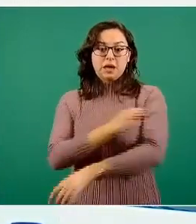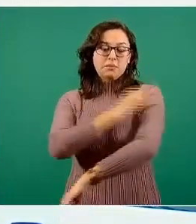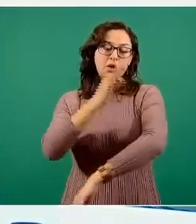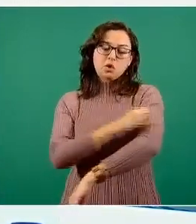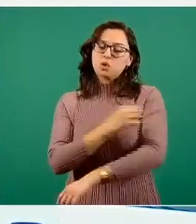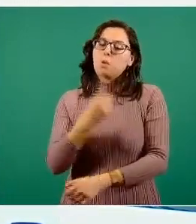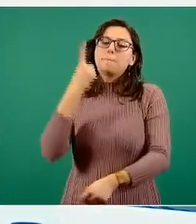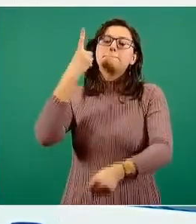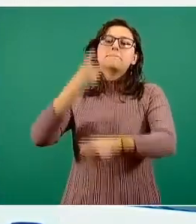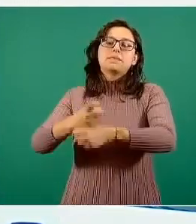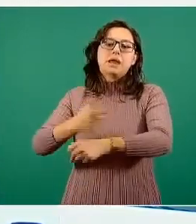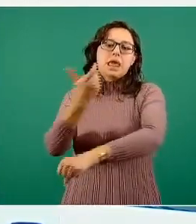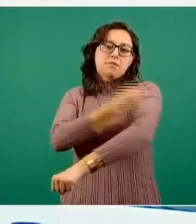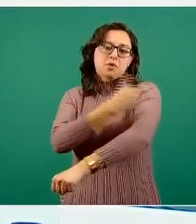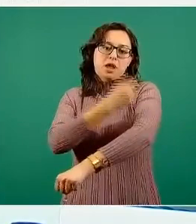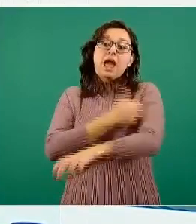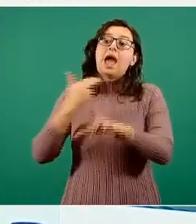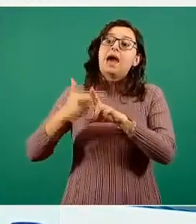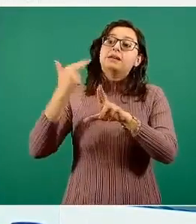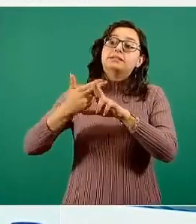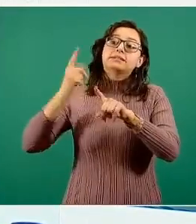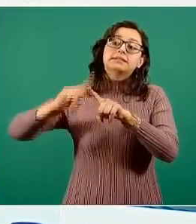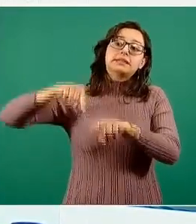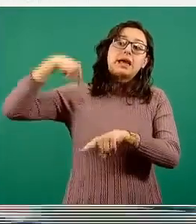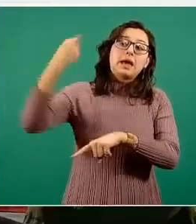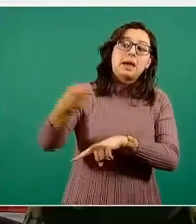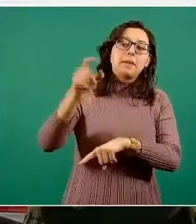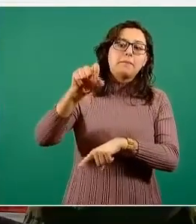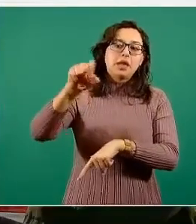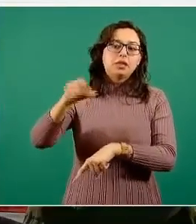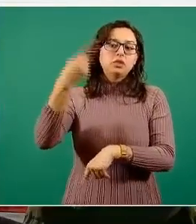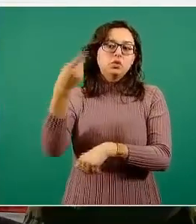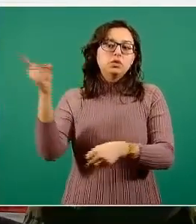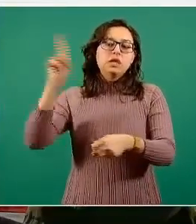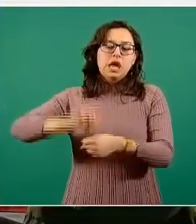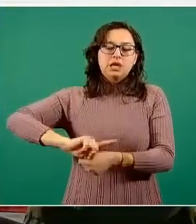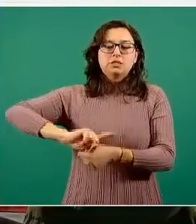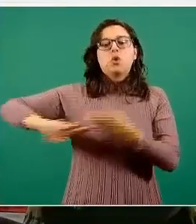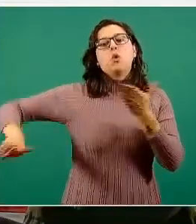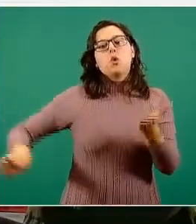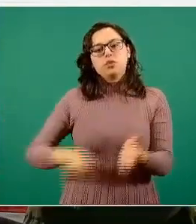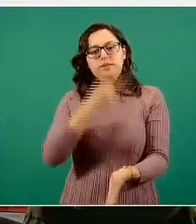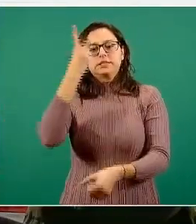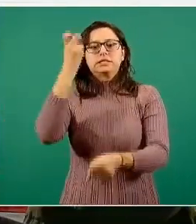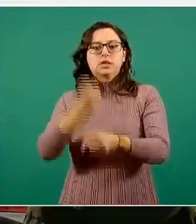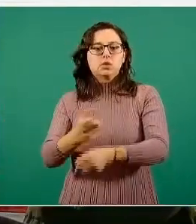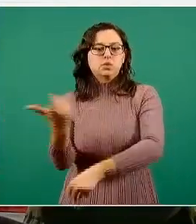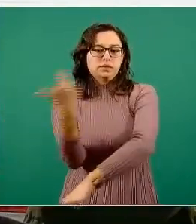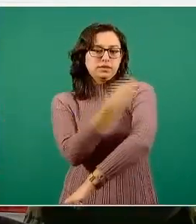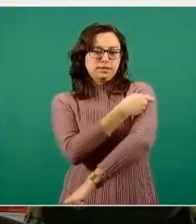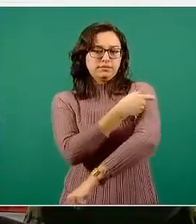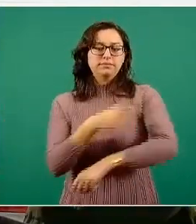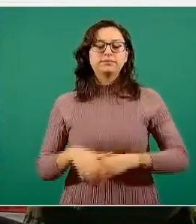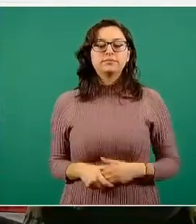sólo primera dosis. Cuando se cumplan veintiún días, les tocará la segunda dosis. La siguiente, por favor.